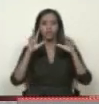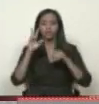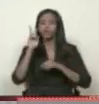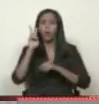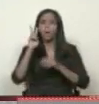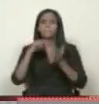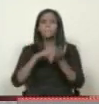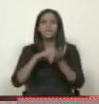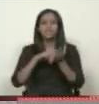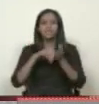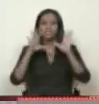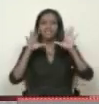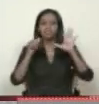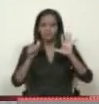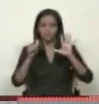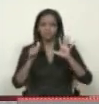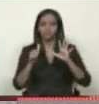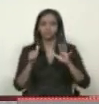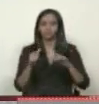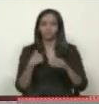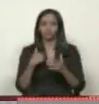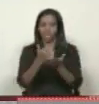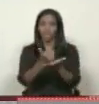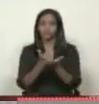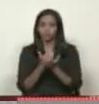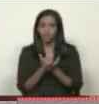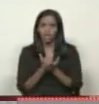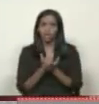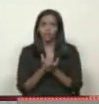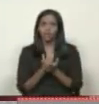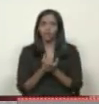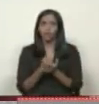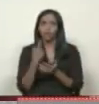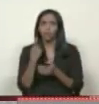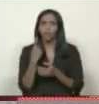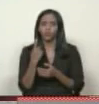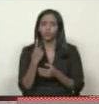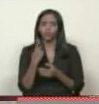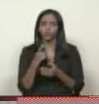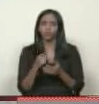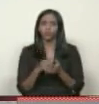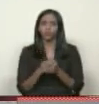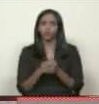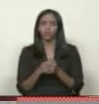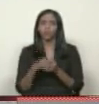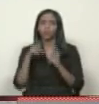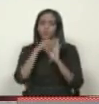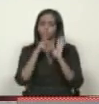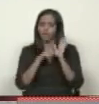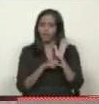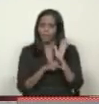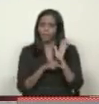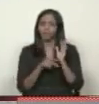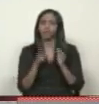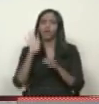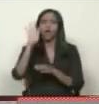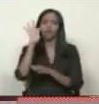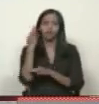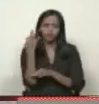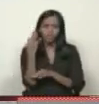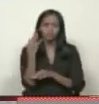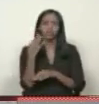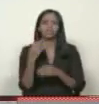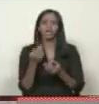fue beneficiado por un programa de una fundación que es para el